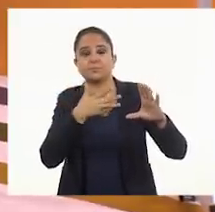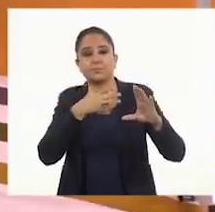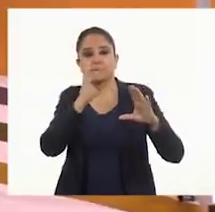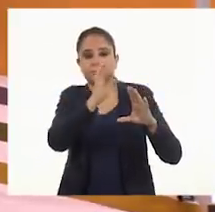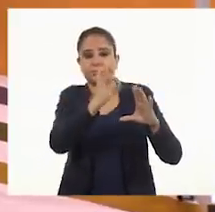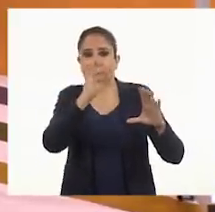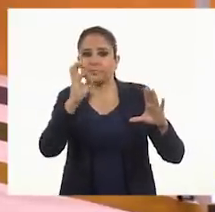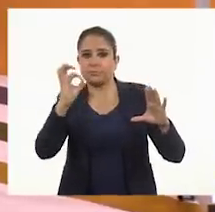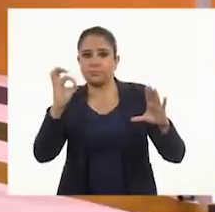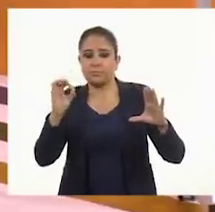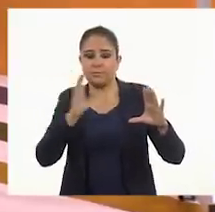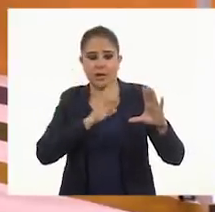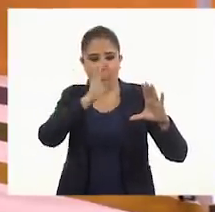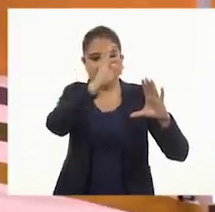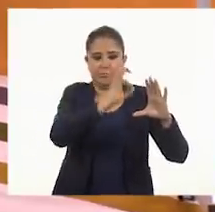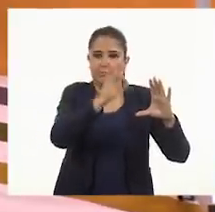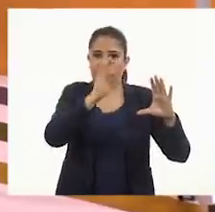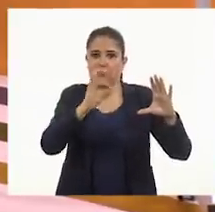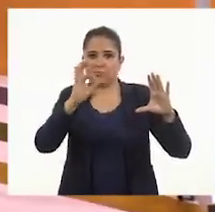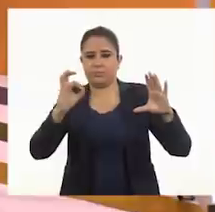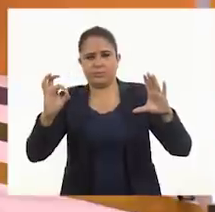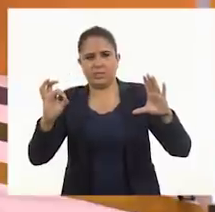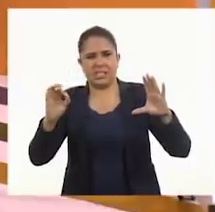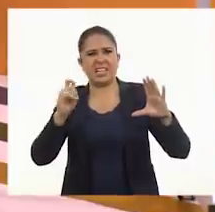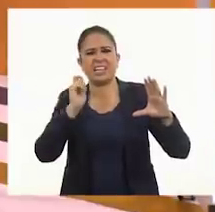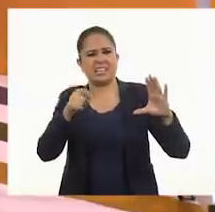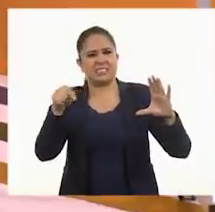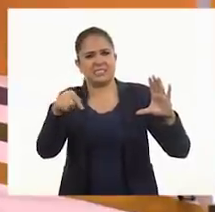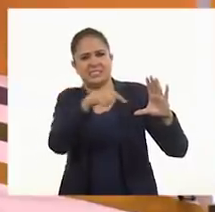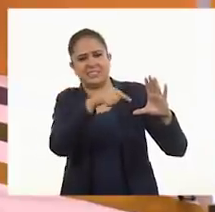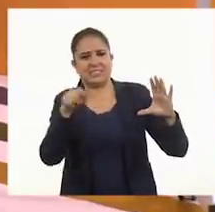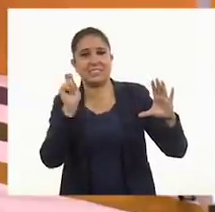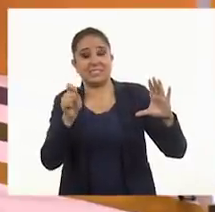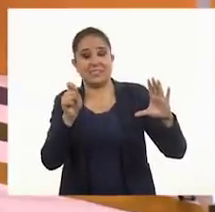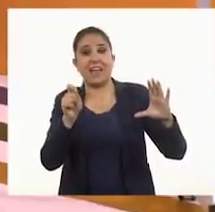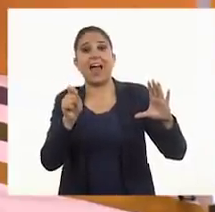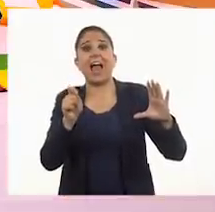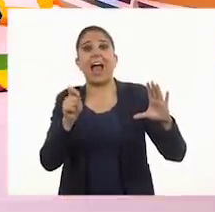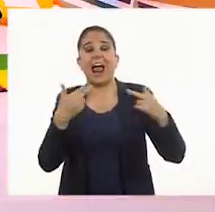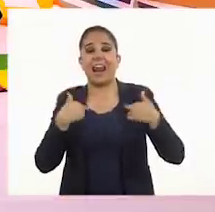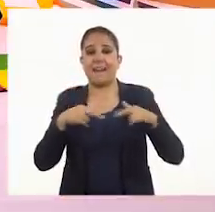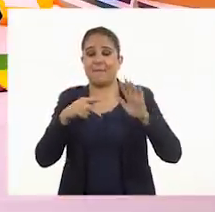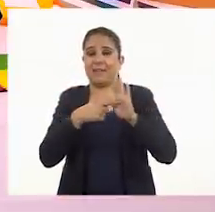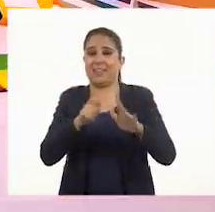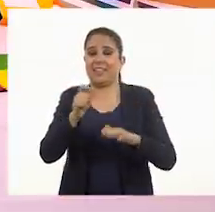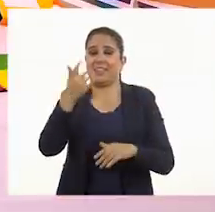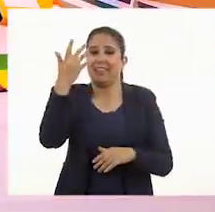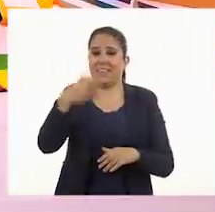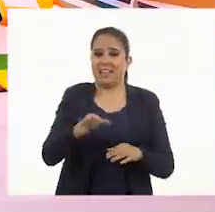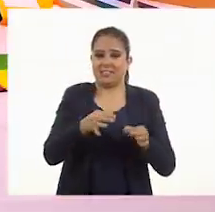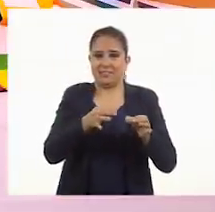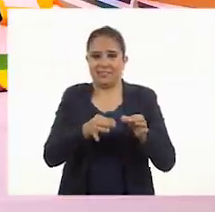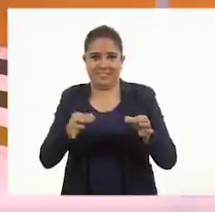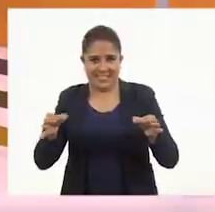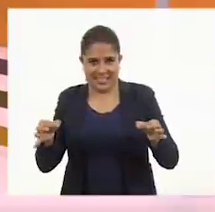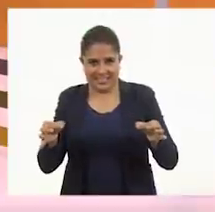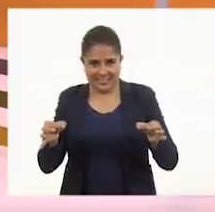en el tablero. ¿Qué significa esto? Bueno, que representará 10 fichas. ¿De acuerdo?